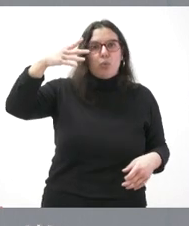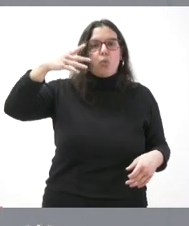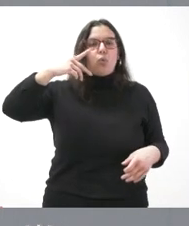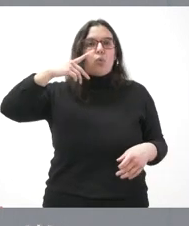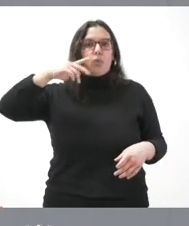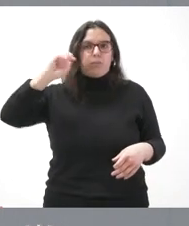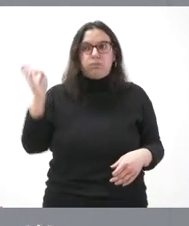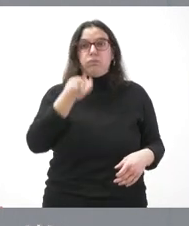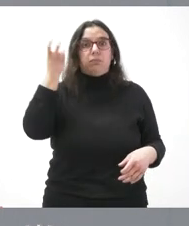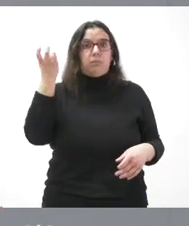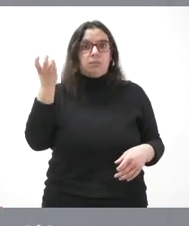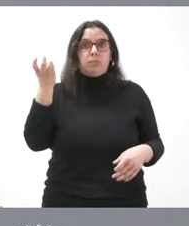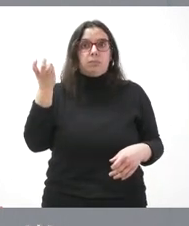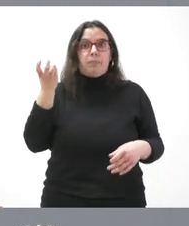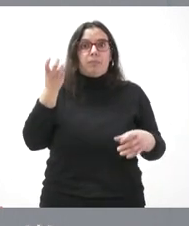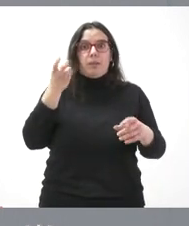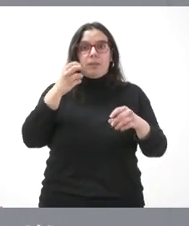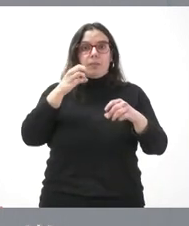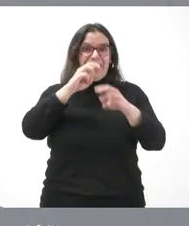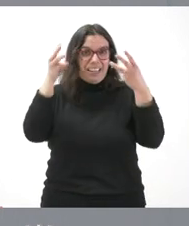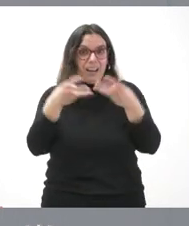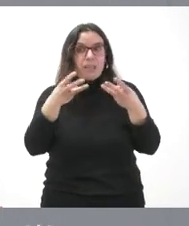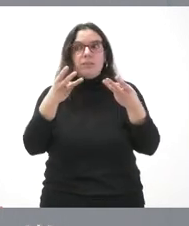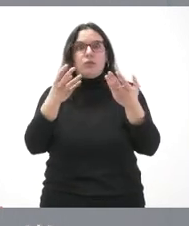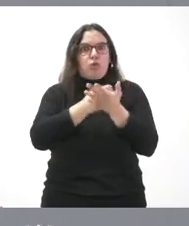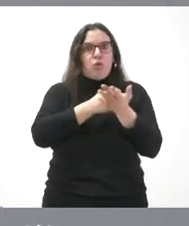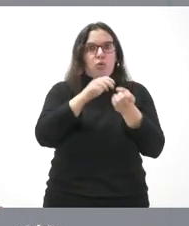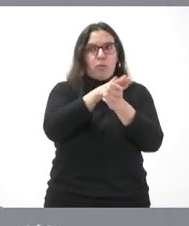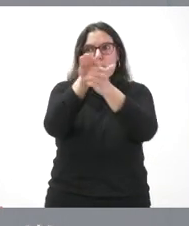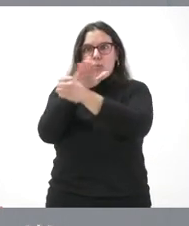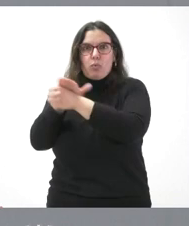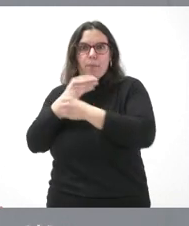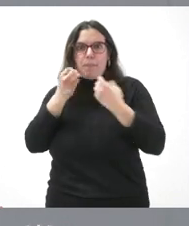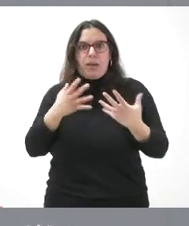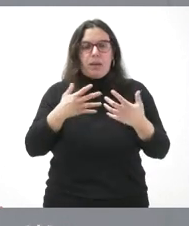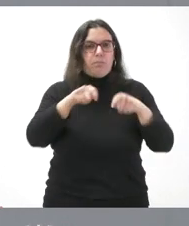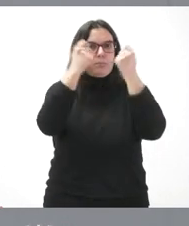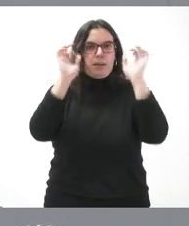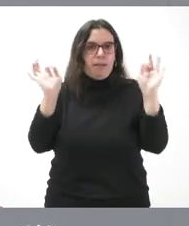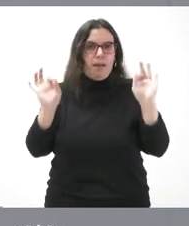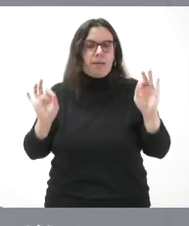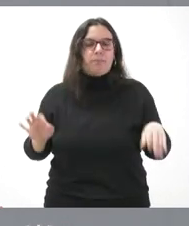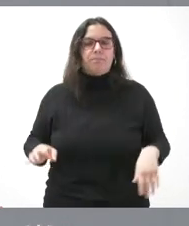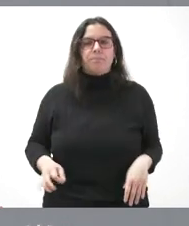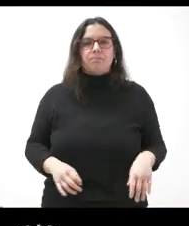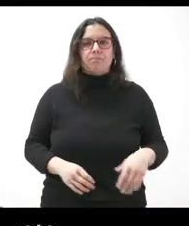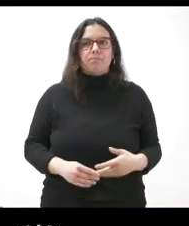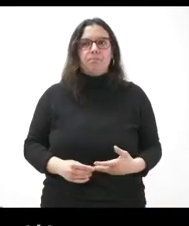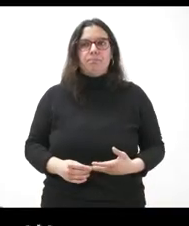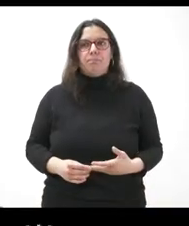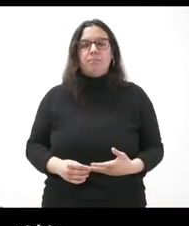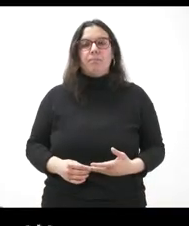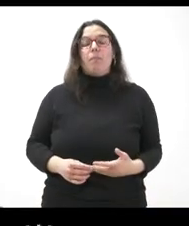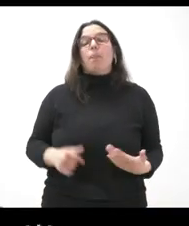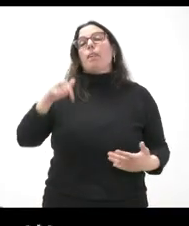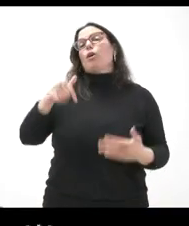de electricidad, de comunicaciones, siguen plenamente operativos sin ninguna disrupción en el servicio por falta de recursos. Esta mañana,